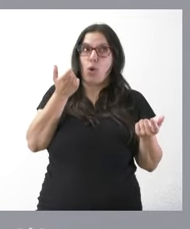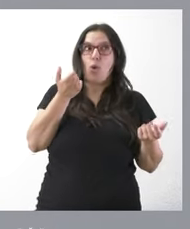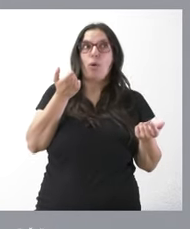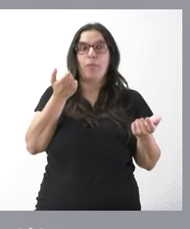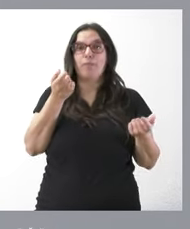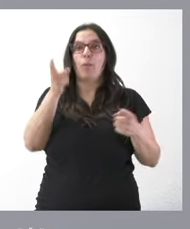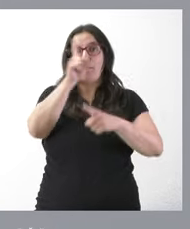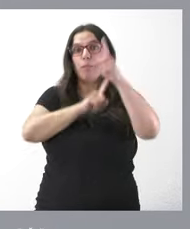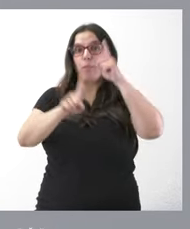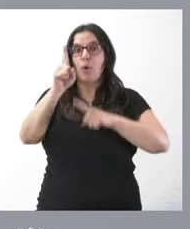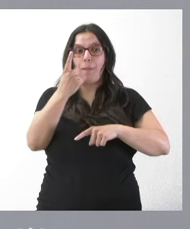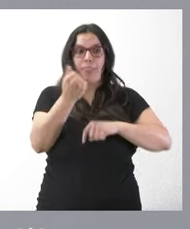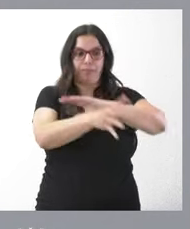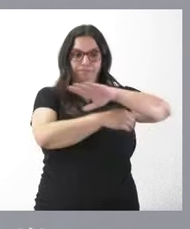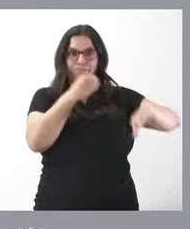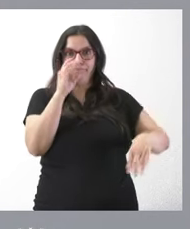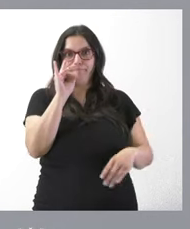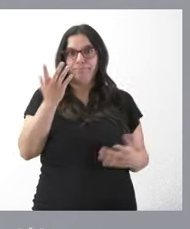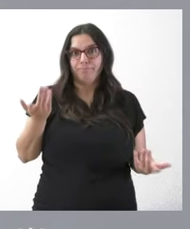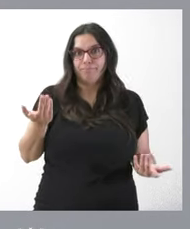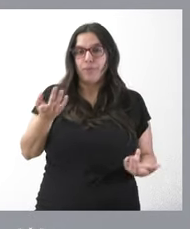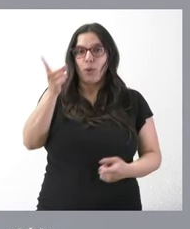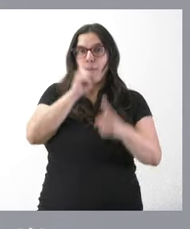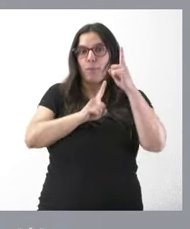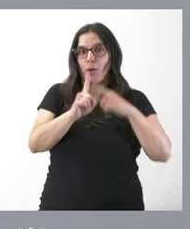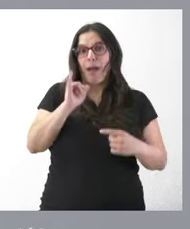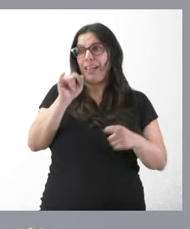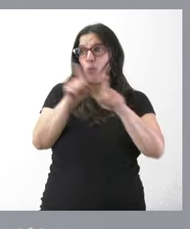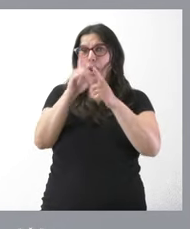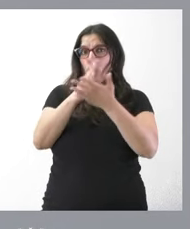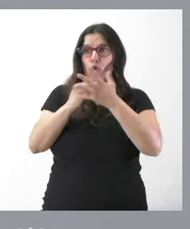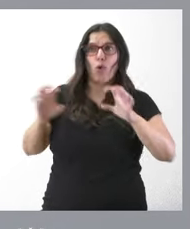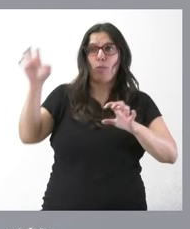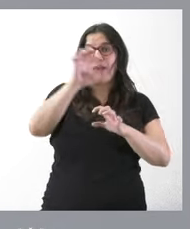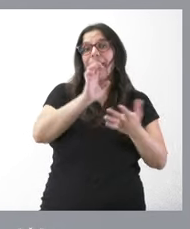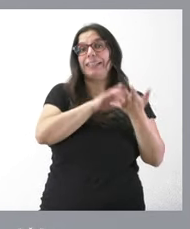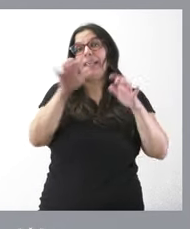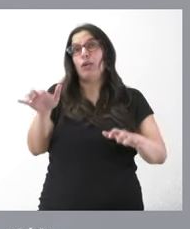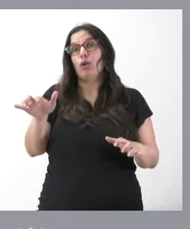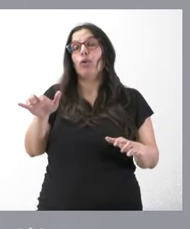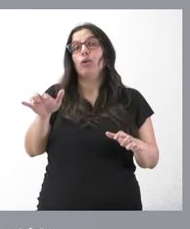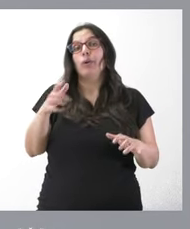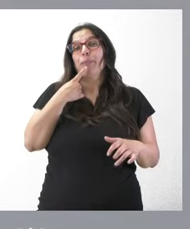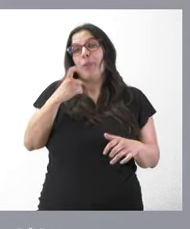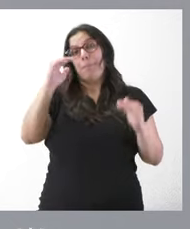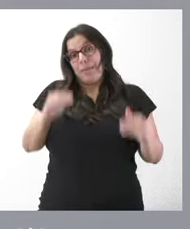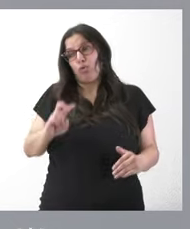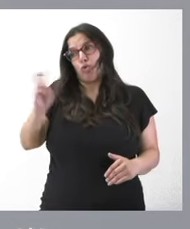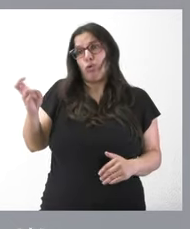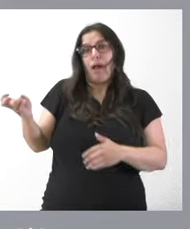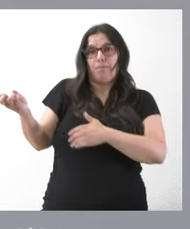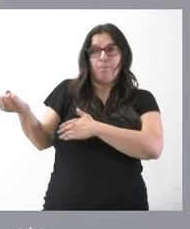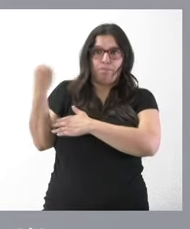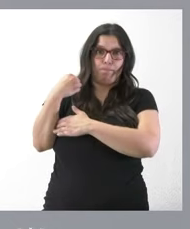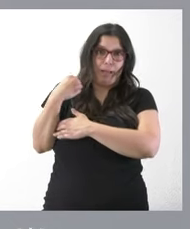problema de tesorería y ese es un problema de tesorería que tenemos todas las comunidades autónomas Castilla y León con menor dificultad que otras yo creo